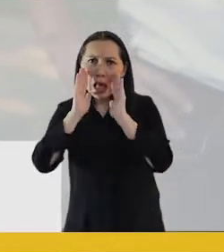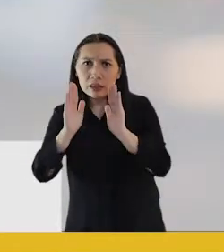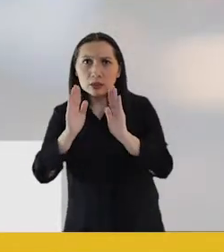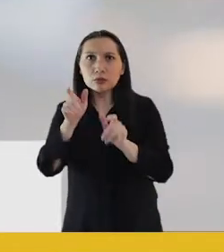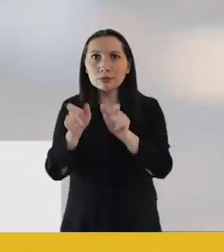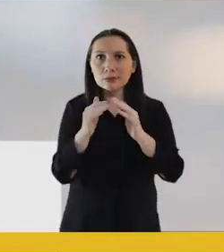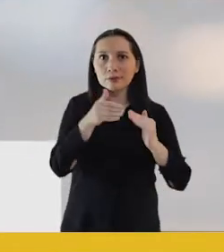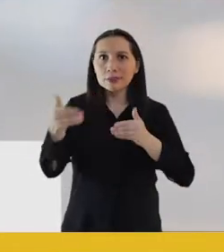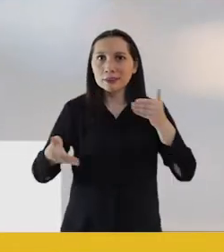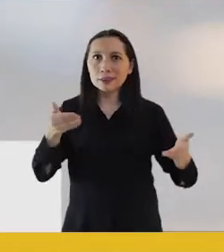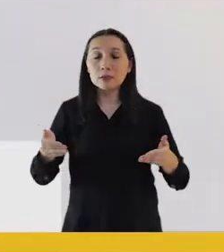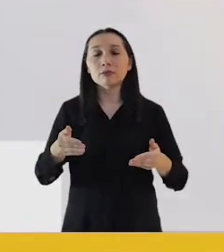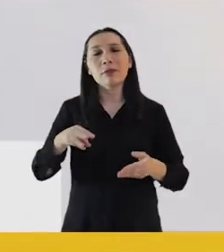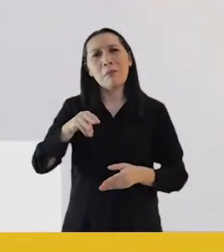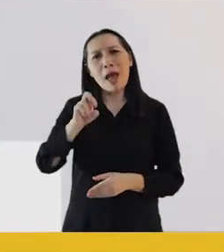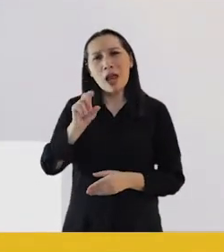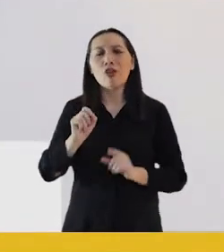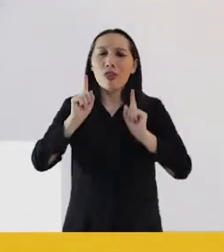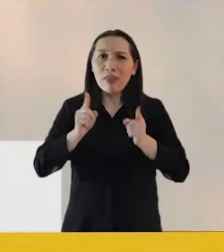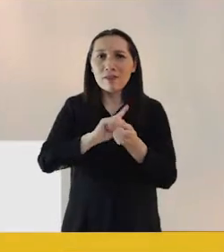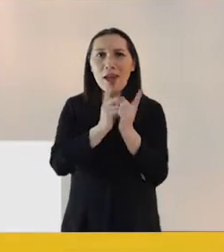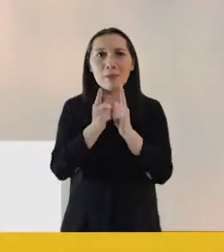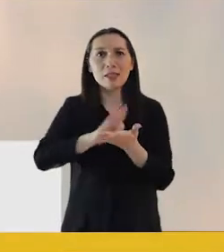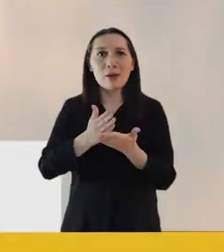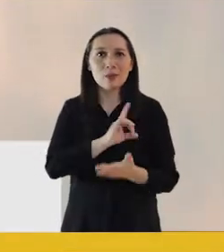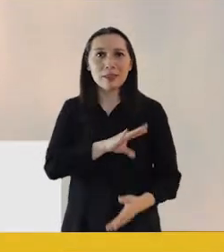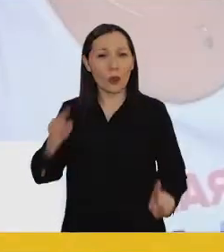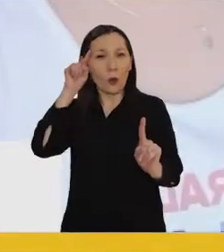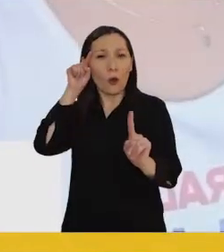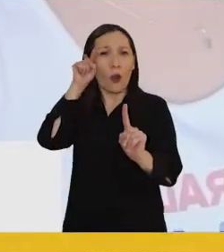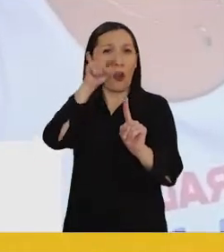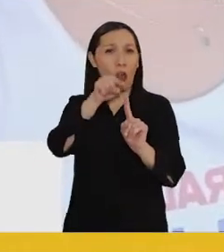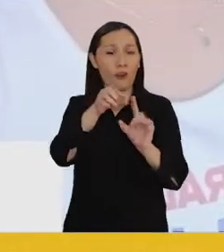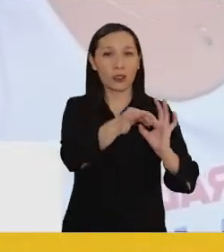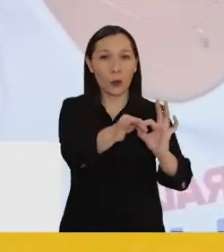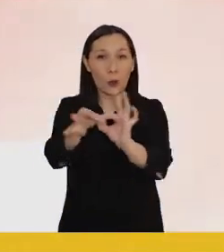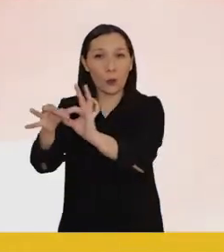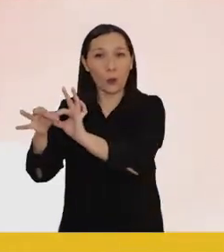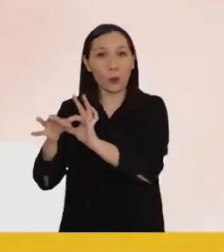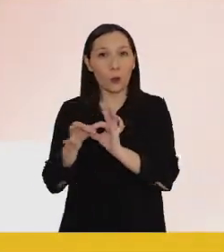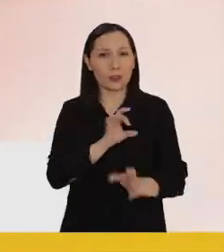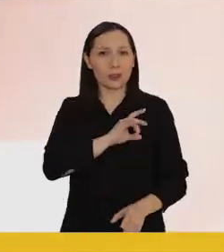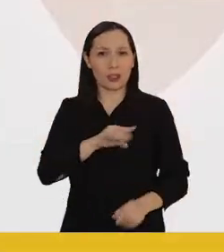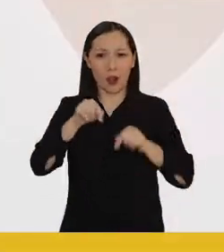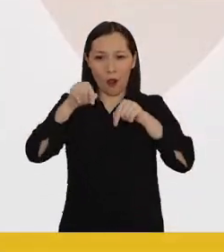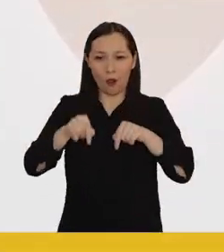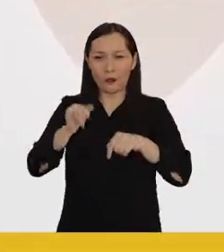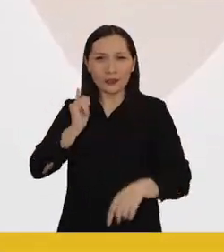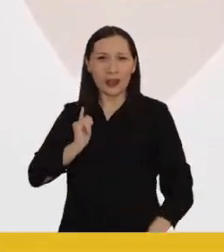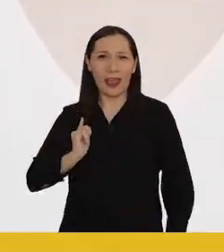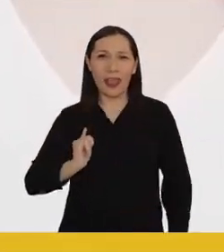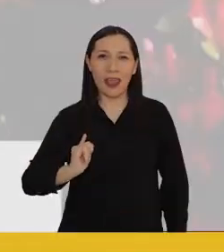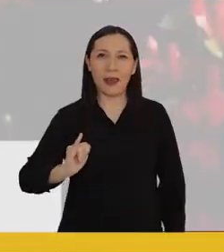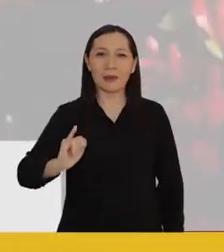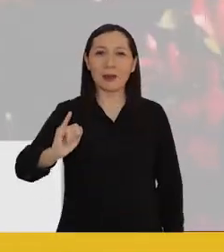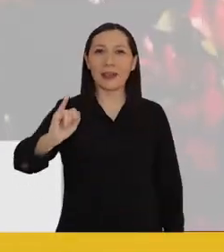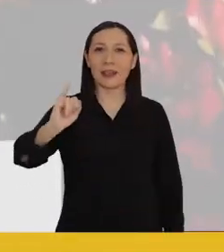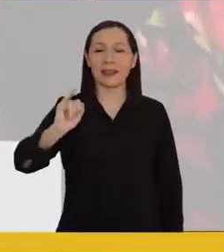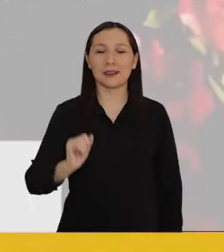Tenemos que escuchar a nuestros vecinos. Mario, tenemos que cambiar la salud en Chile. Para unir a Chile hoy y siempre.